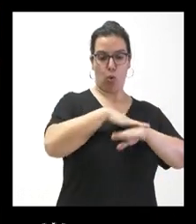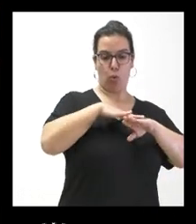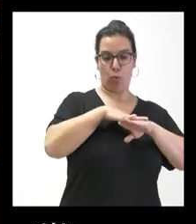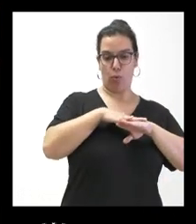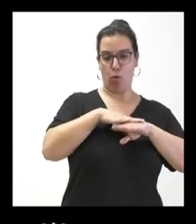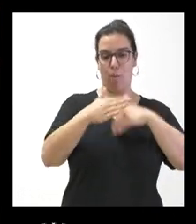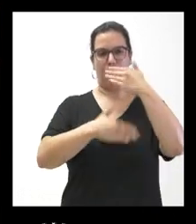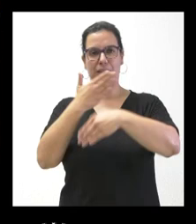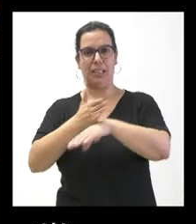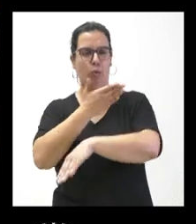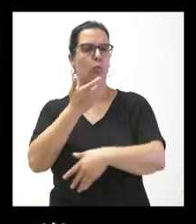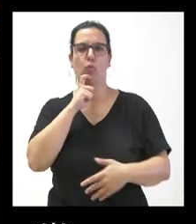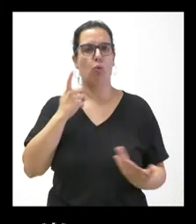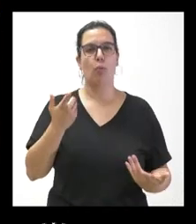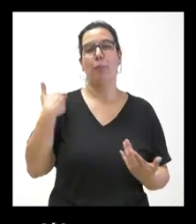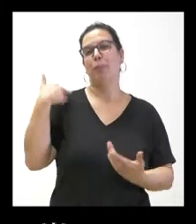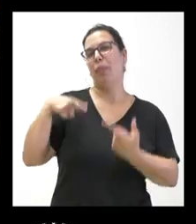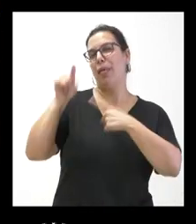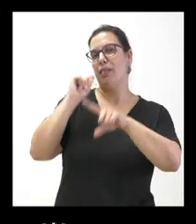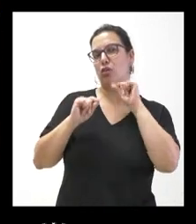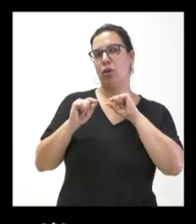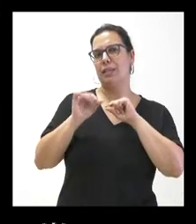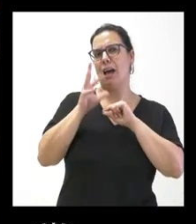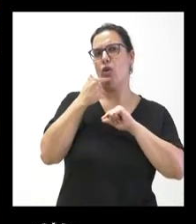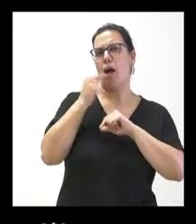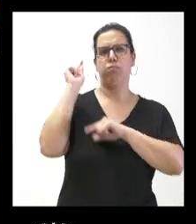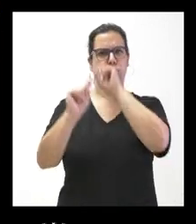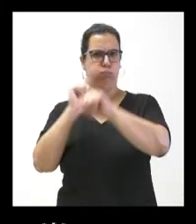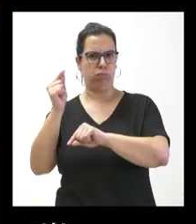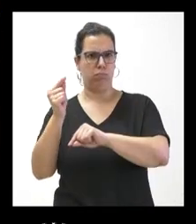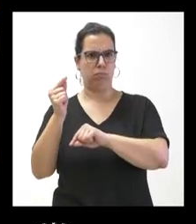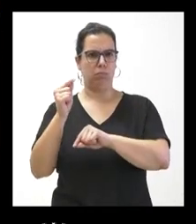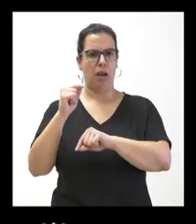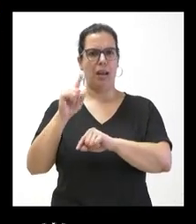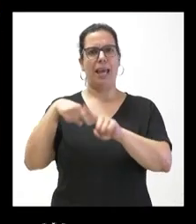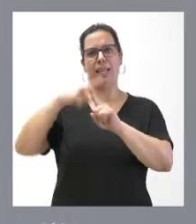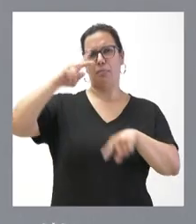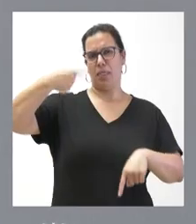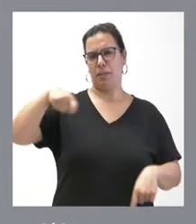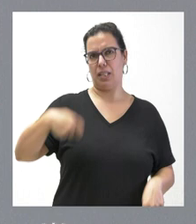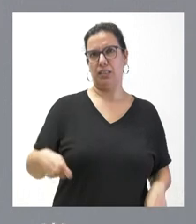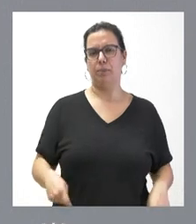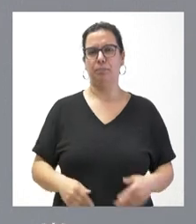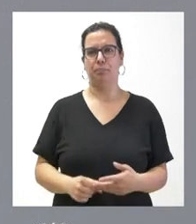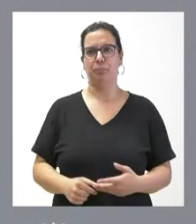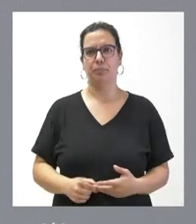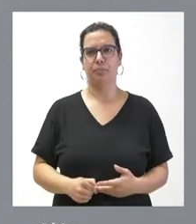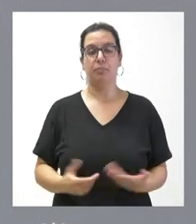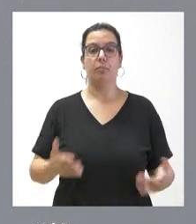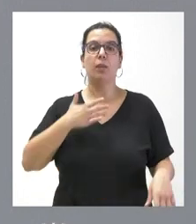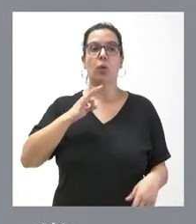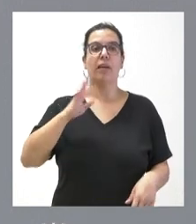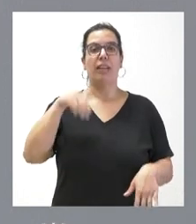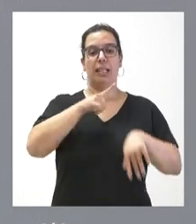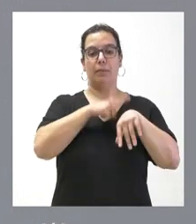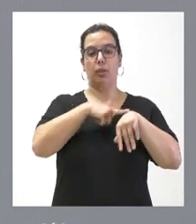no sé qué balance hacen de aquellas decisiones que ahora se le critican al anterior vicepresidente. Bueno, es posible que con el paso del tiempo